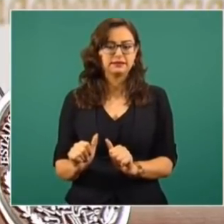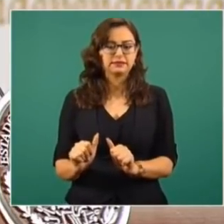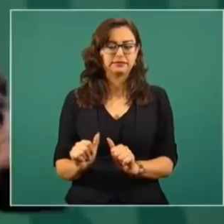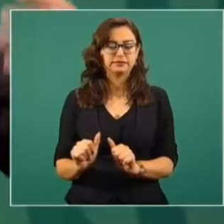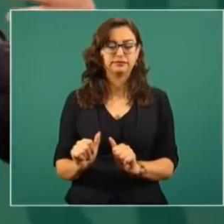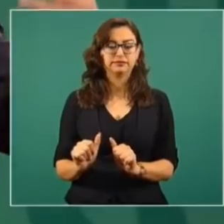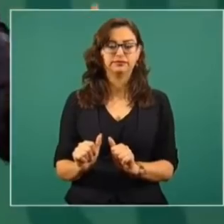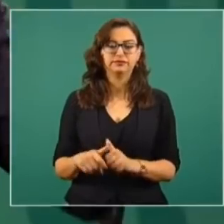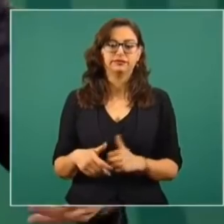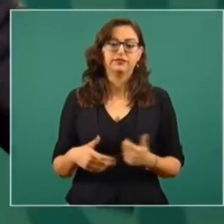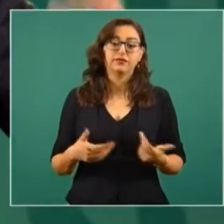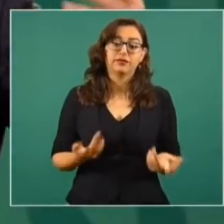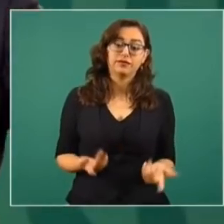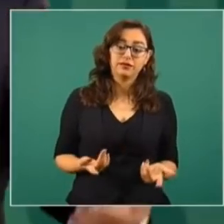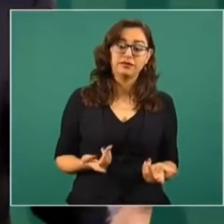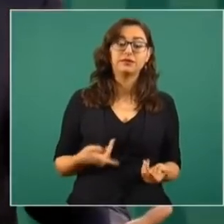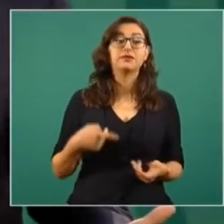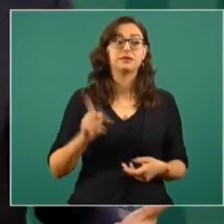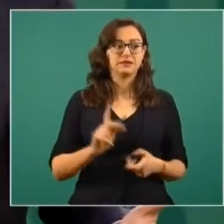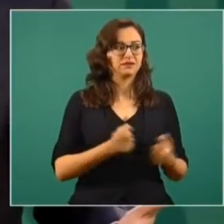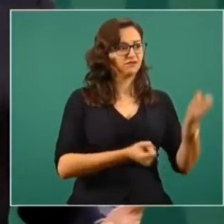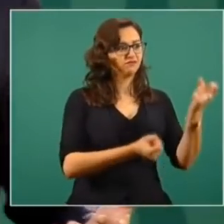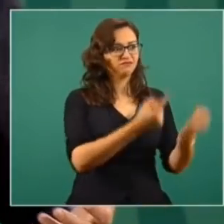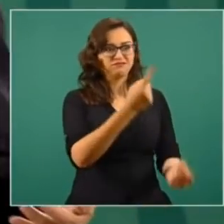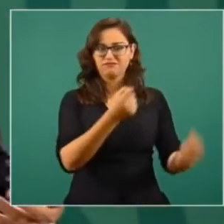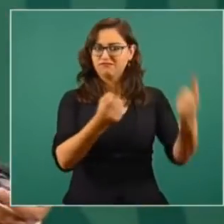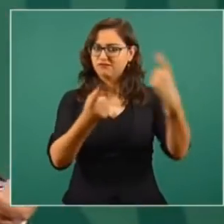Pero no deja de haber resistencias,